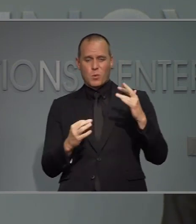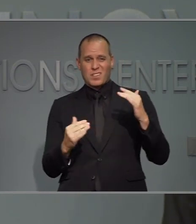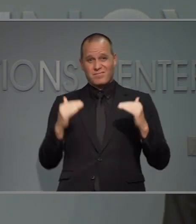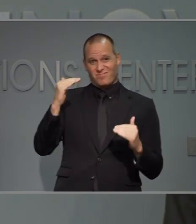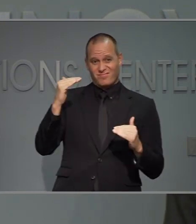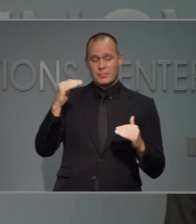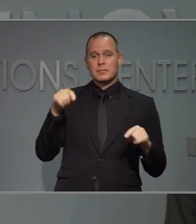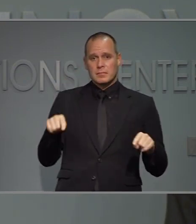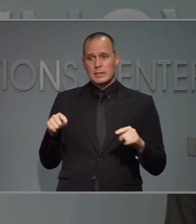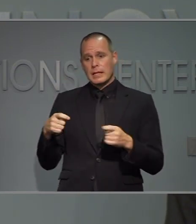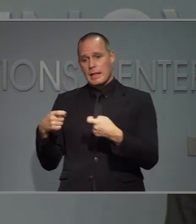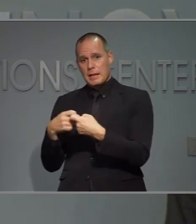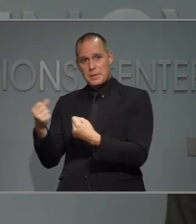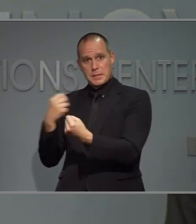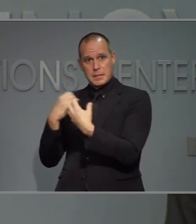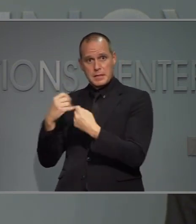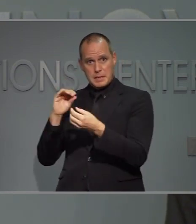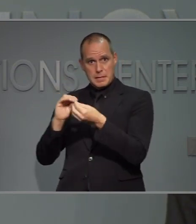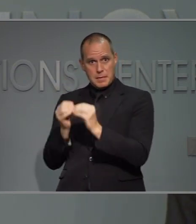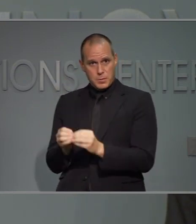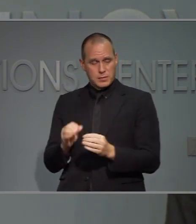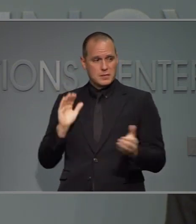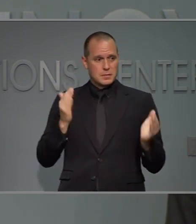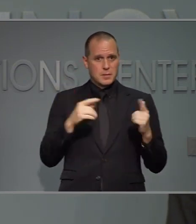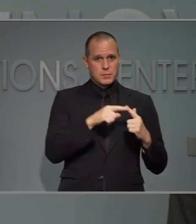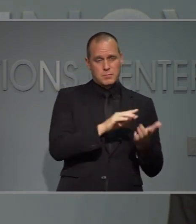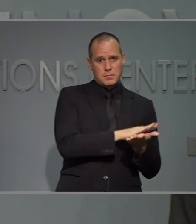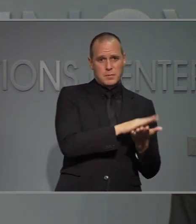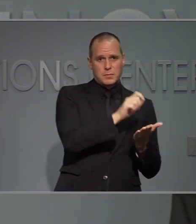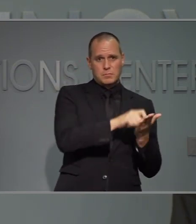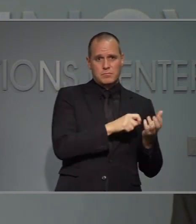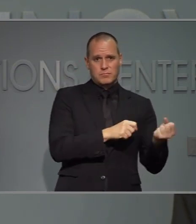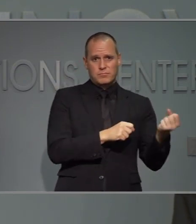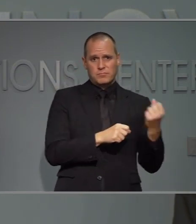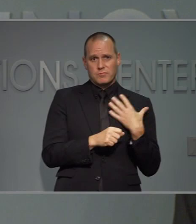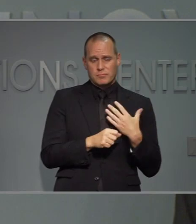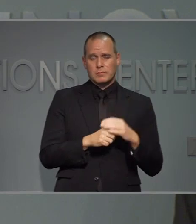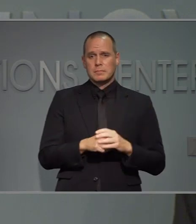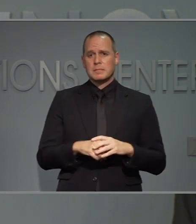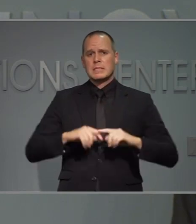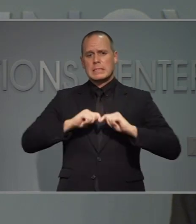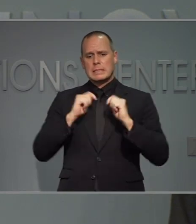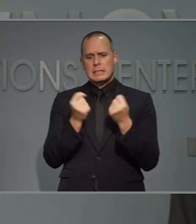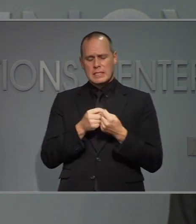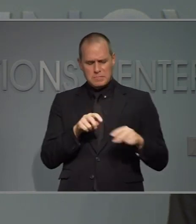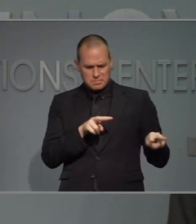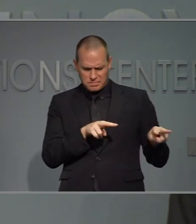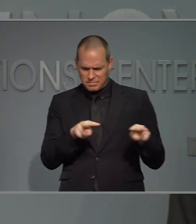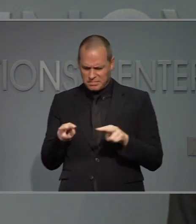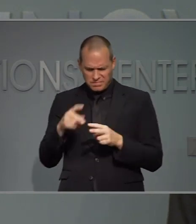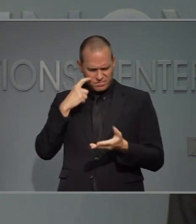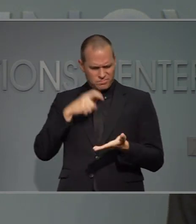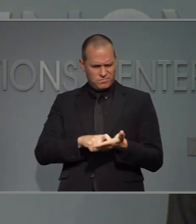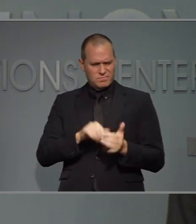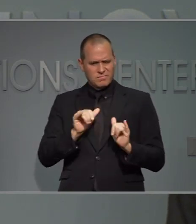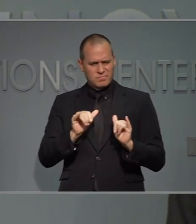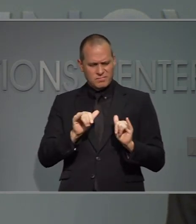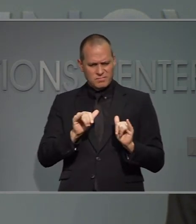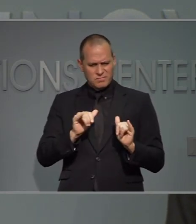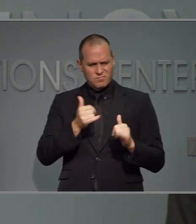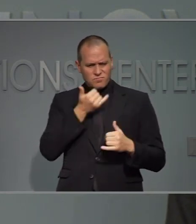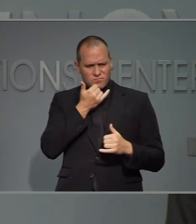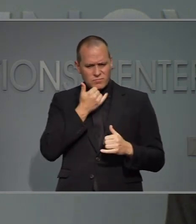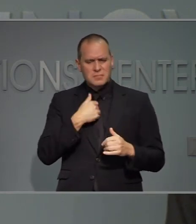problema. Entre la colección manual y la colección electrónica. Vimos que hubo un error lo